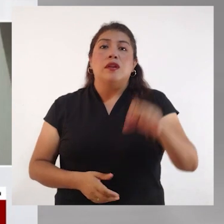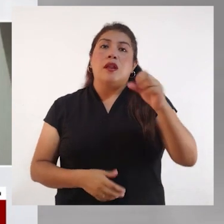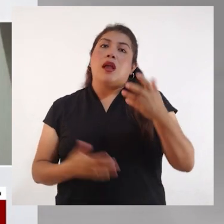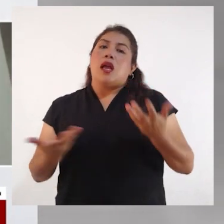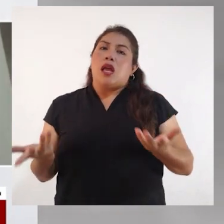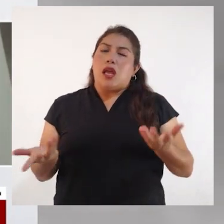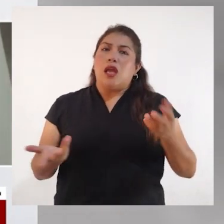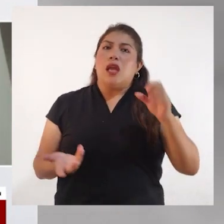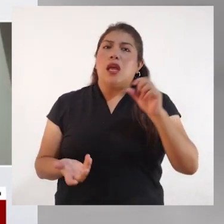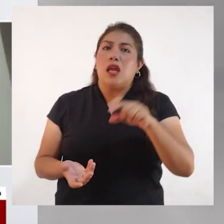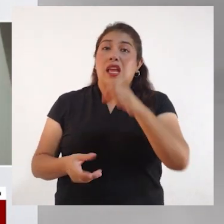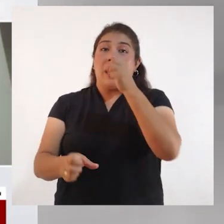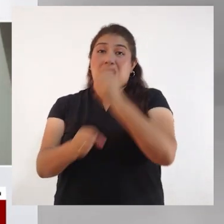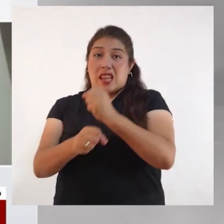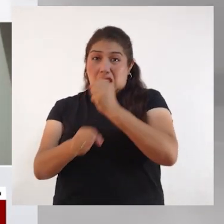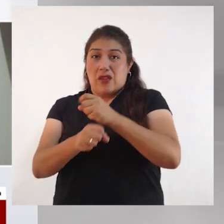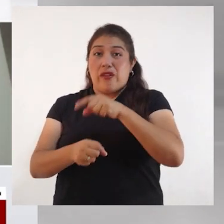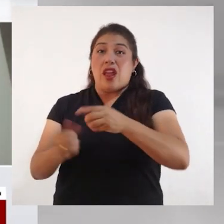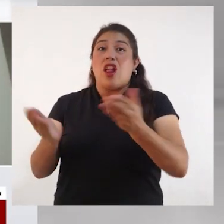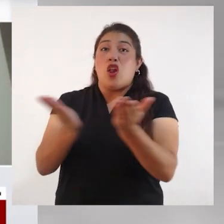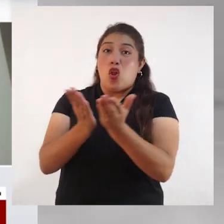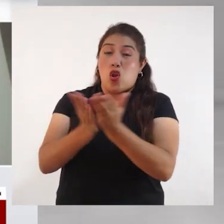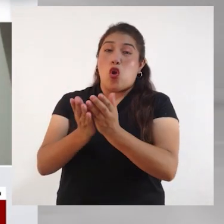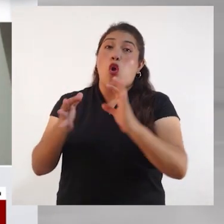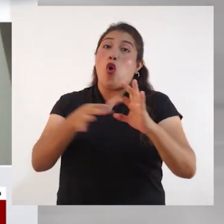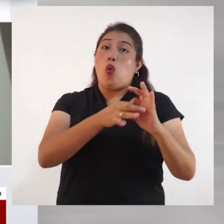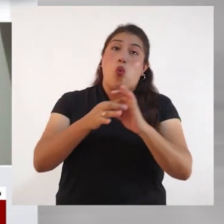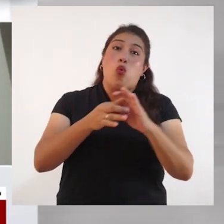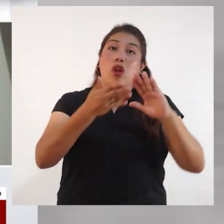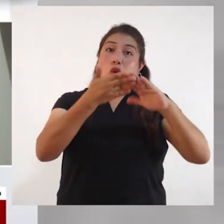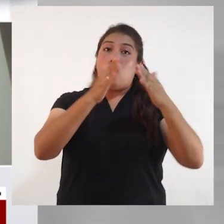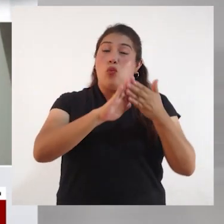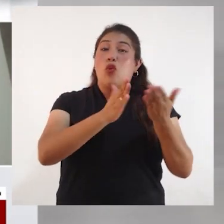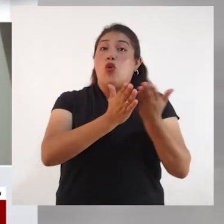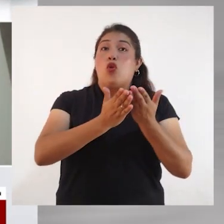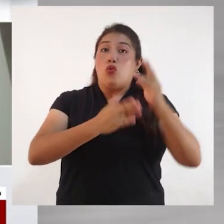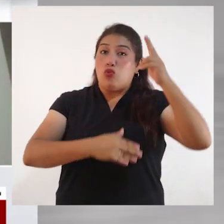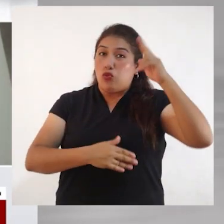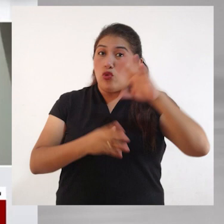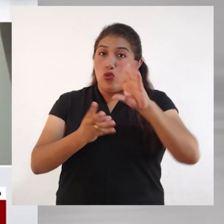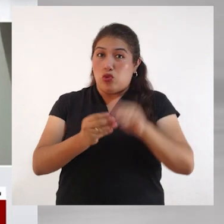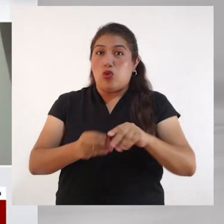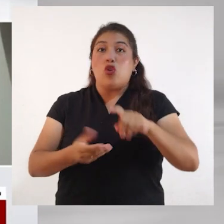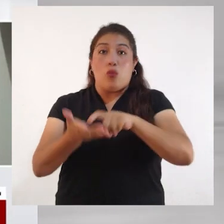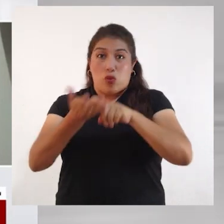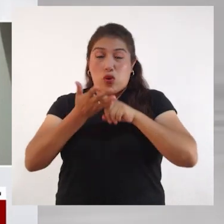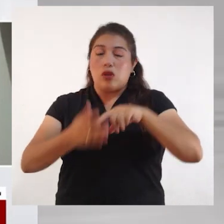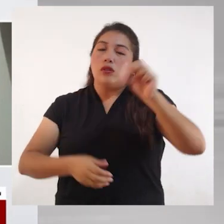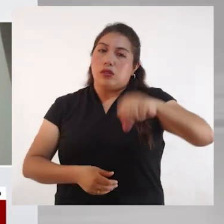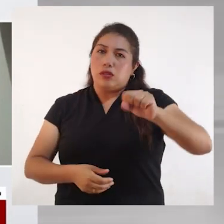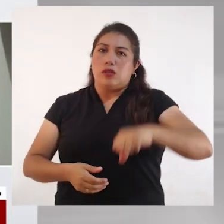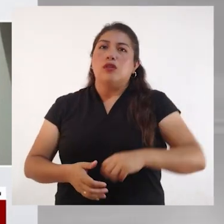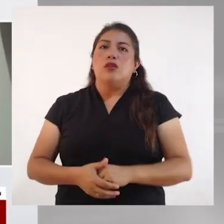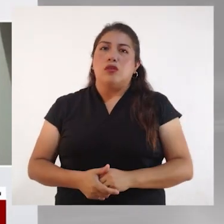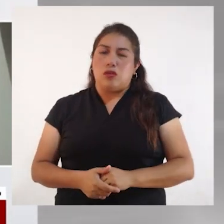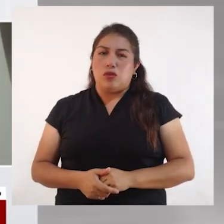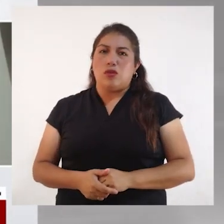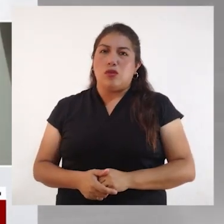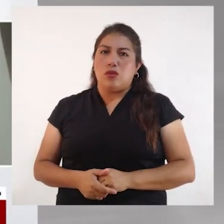El trabajo que debe realizar la entidad con la comunidad educativa, sí. Sí, sí, sí, sí.